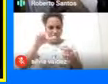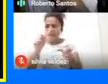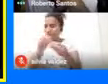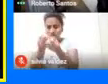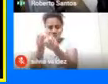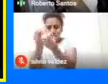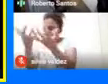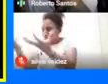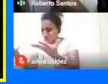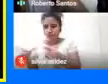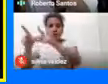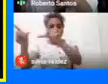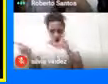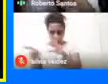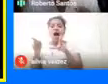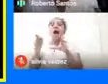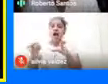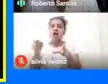De lugares